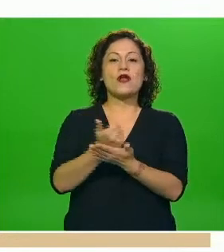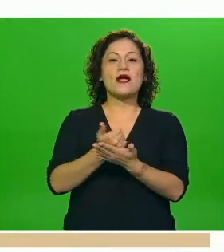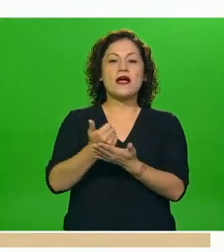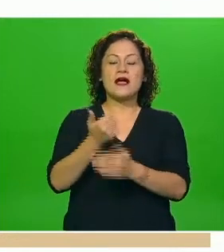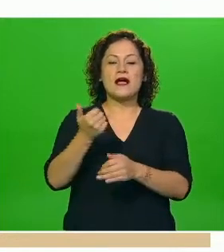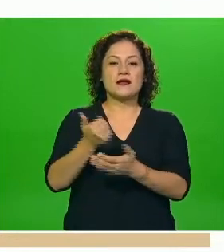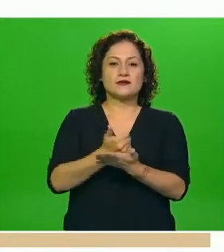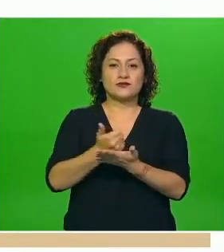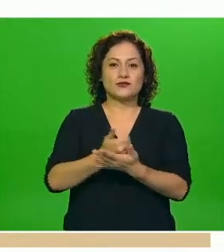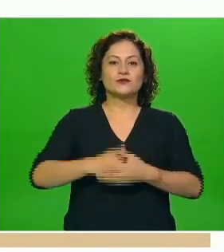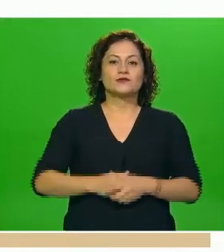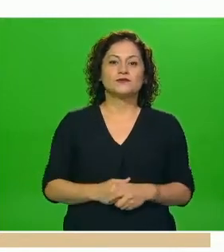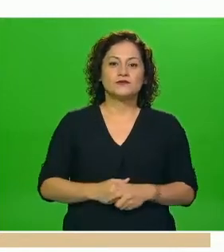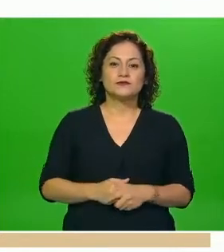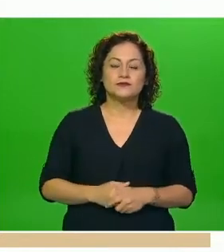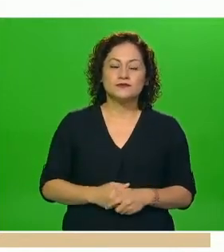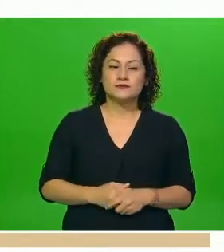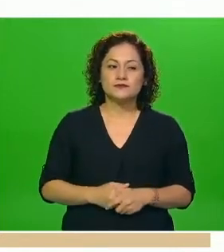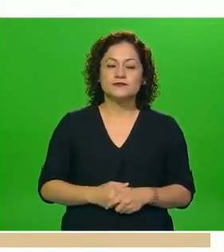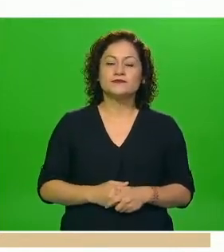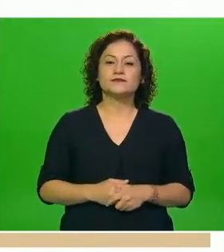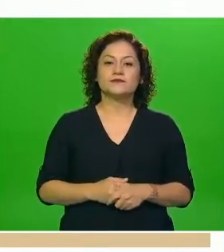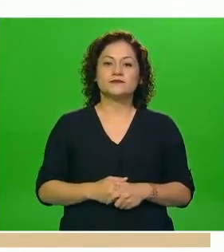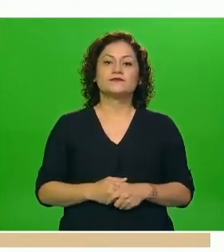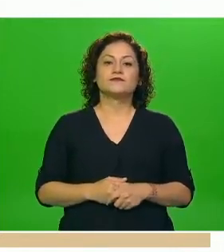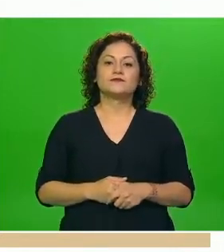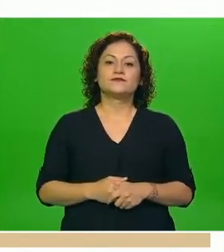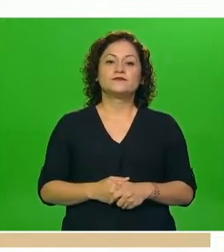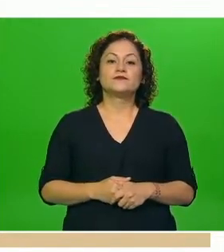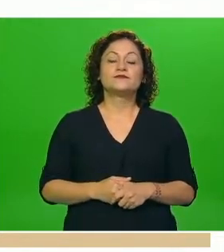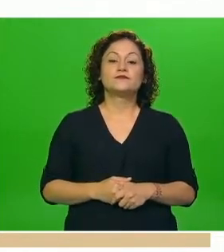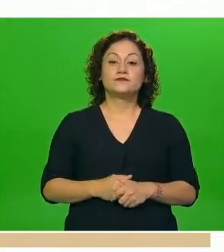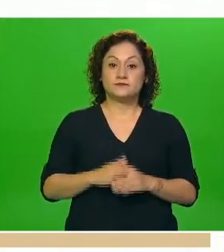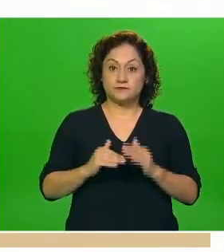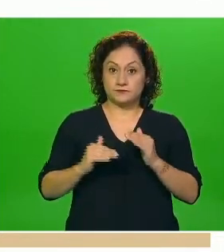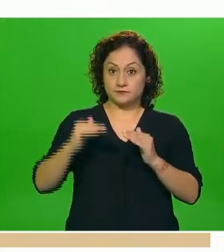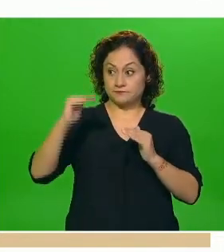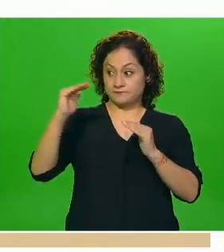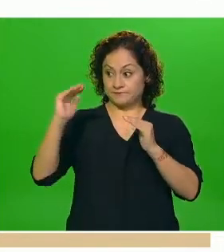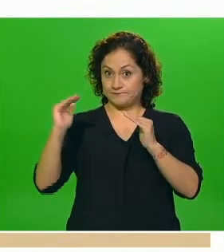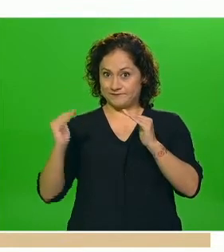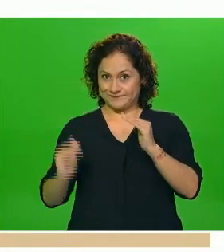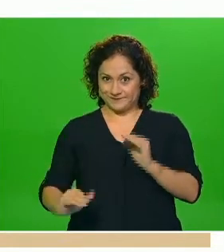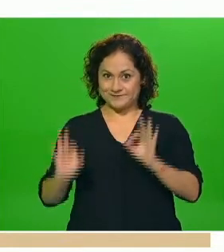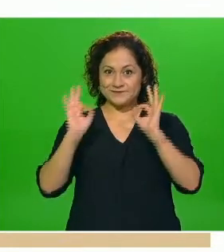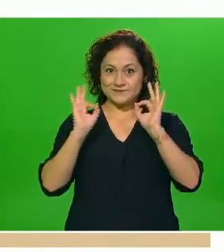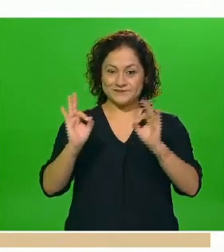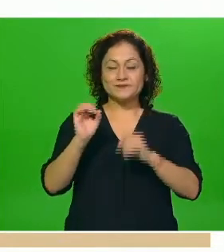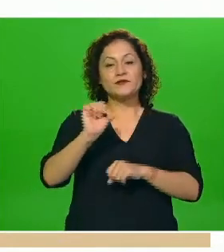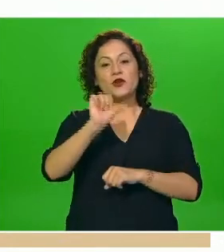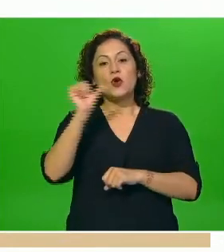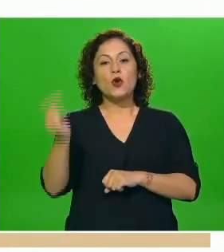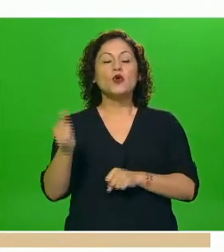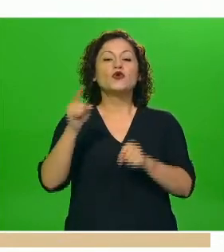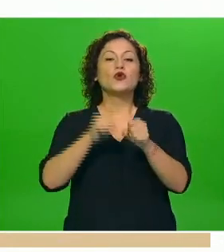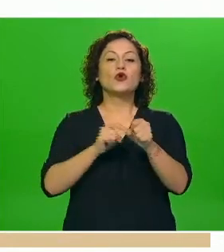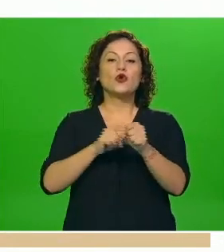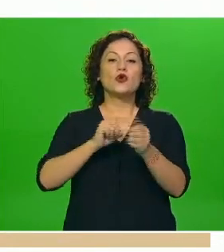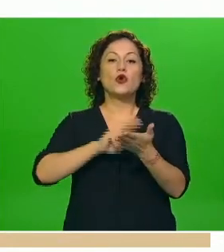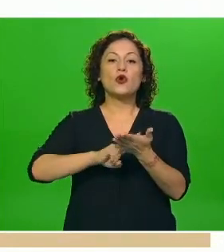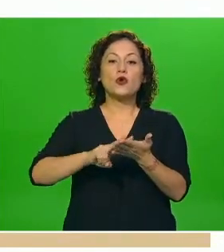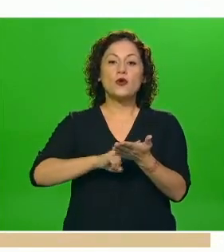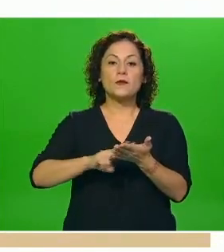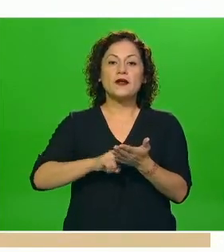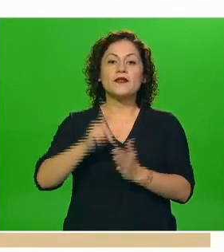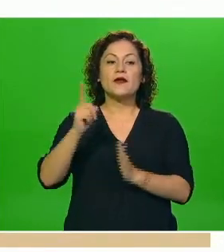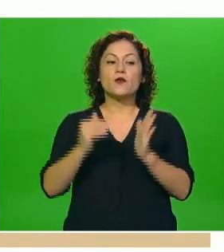el descenso que hemos tenido también pueden observar en una línea verde más oscura el un